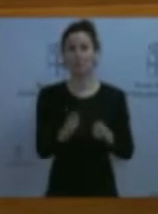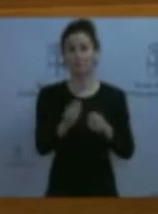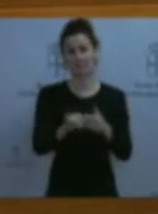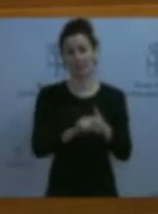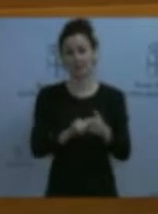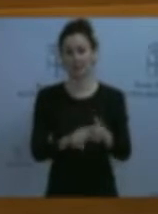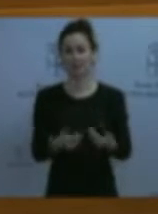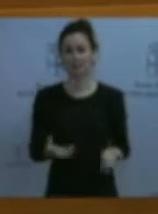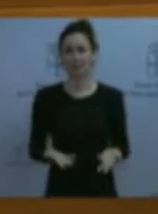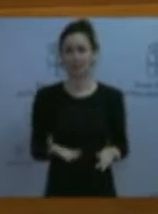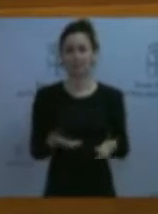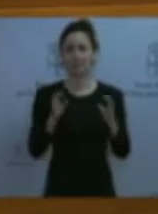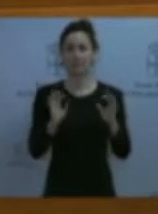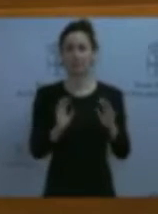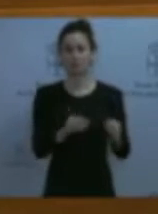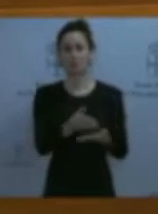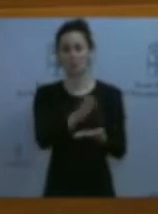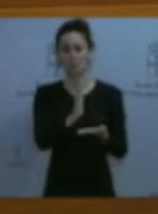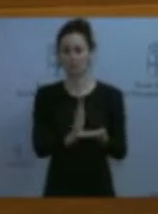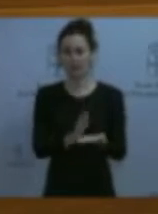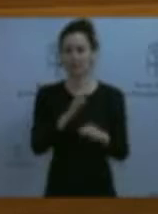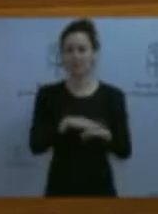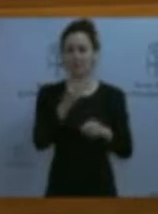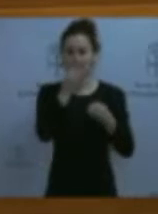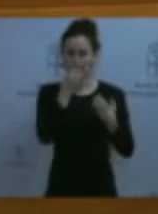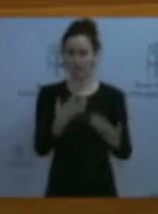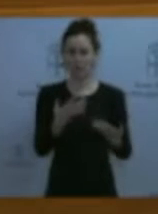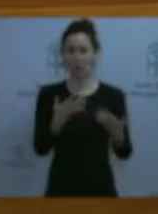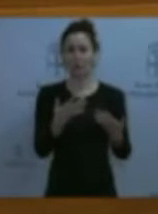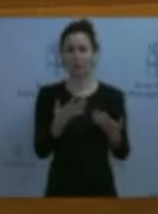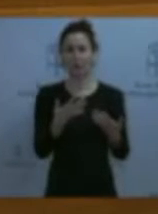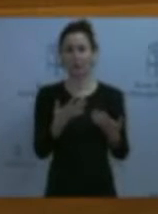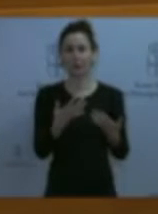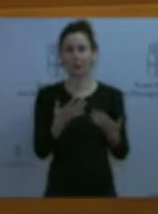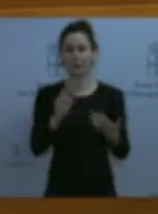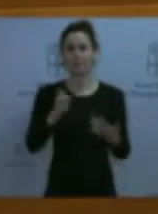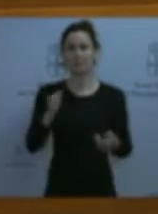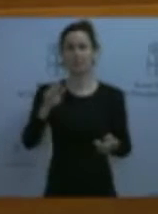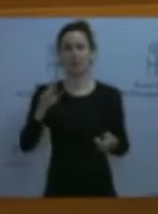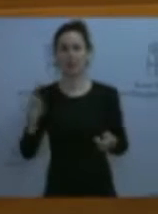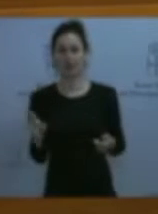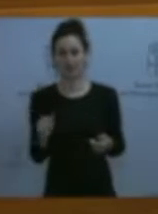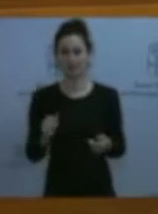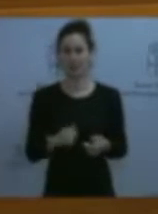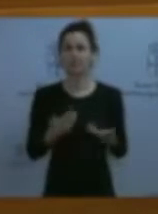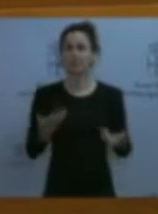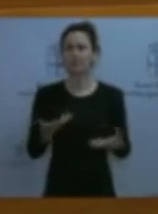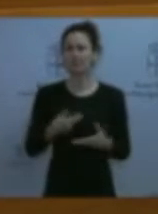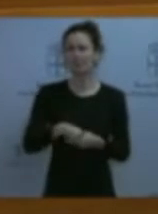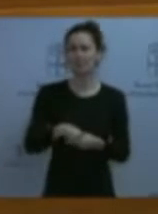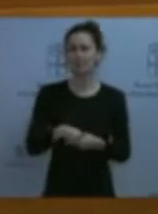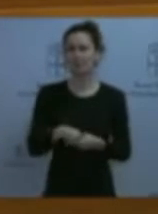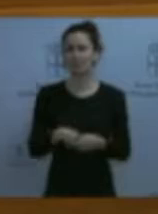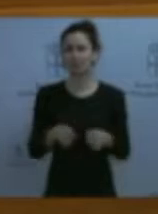Los logros parciales de mejora del reparto de las cuotas de la sarda no suponen en sí mismos una